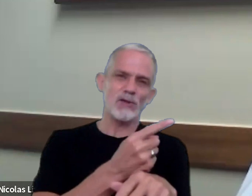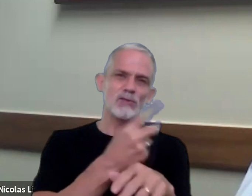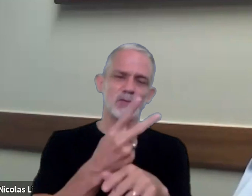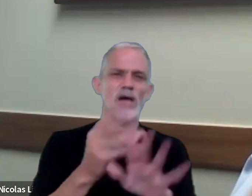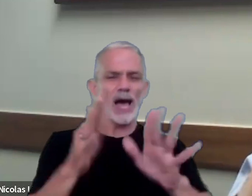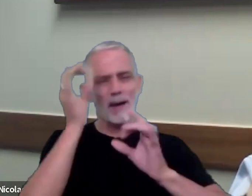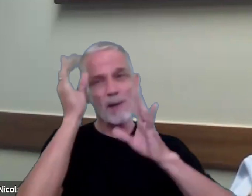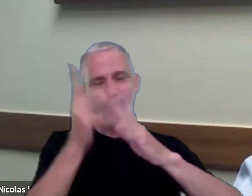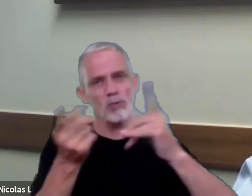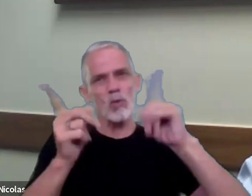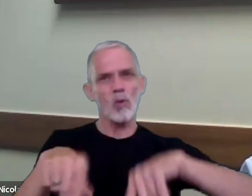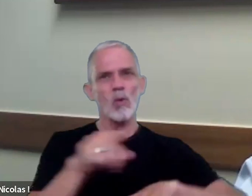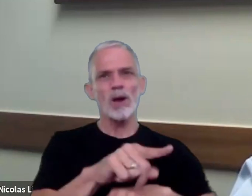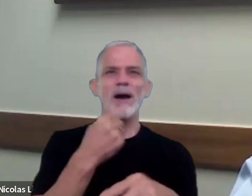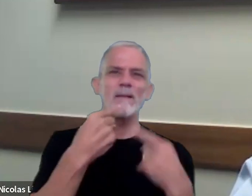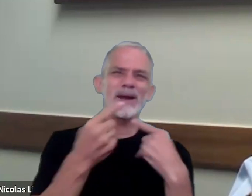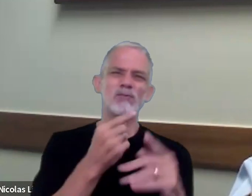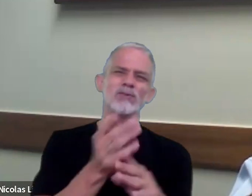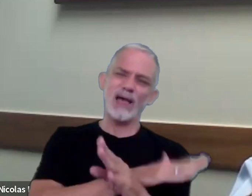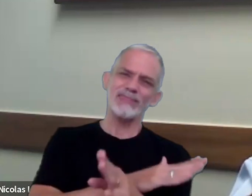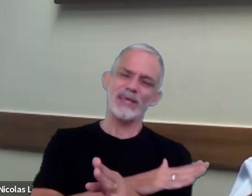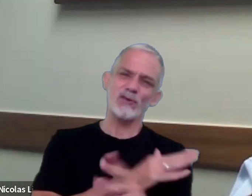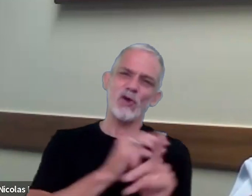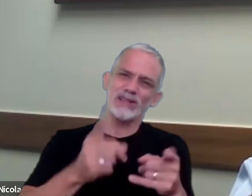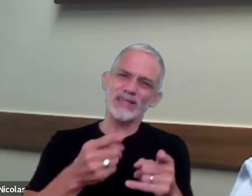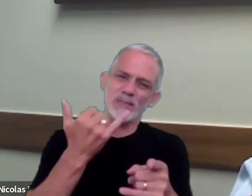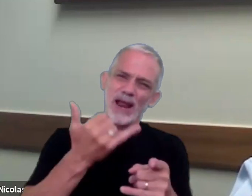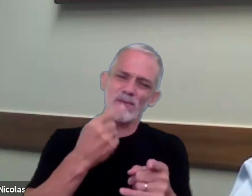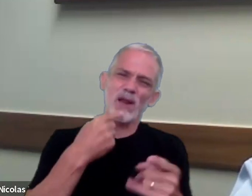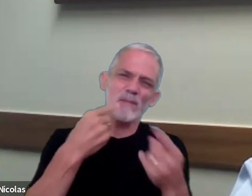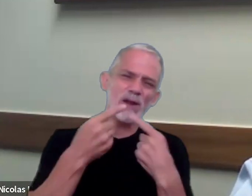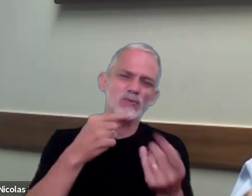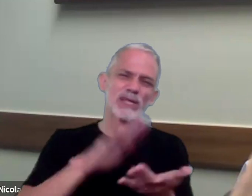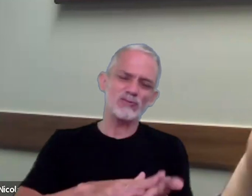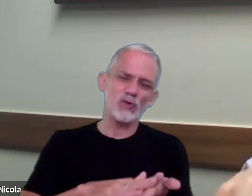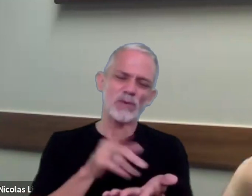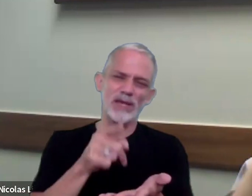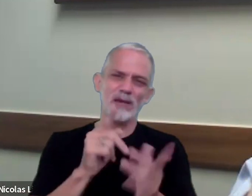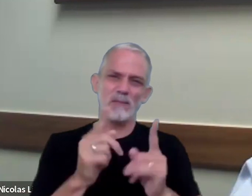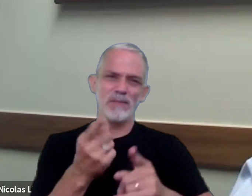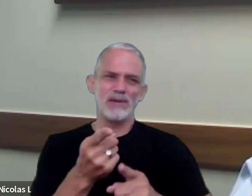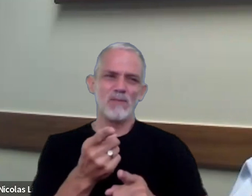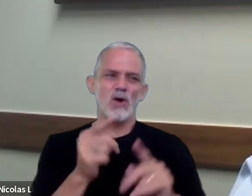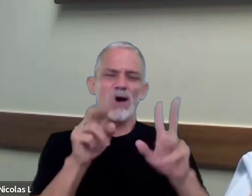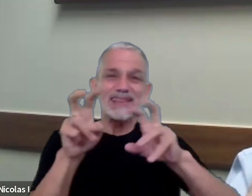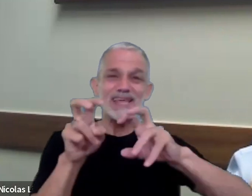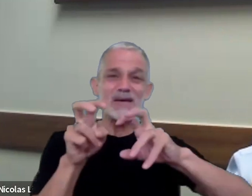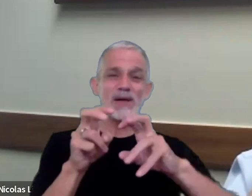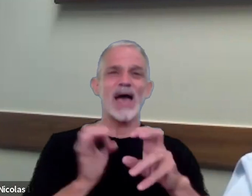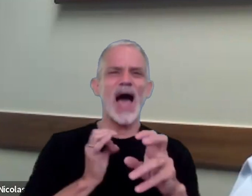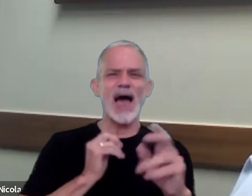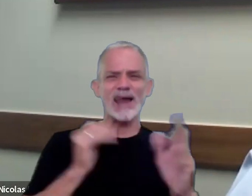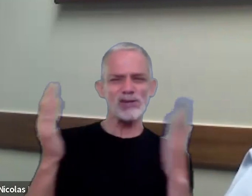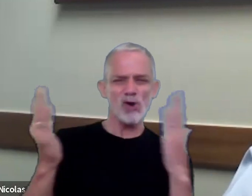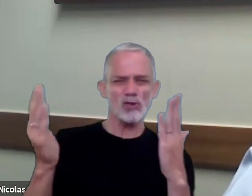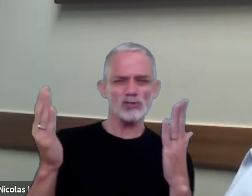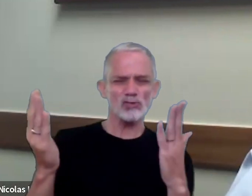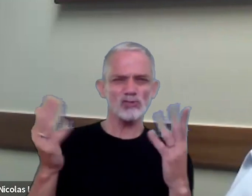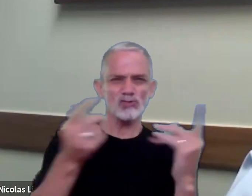perdón vuelvo a la pregunta anterior que también había una pregunta relacionada con con el tema de los años de comparación